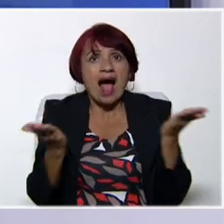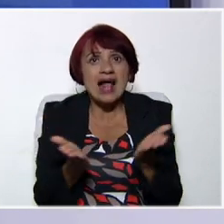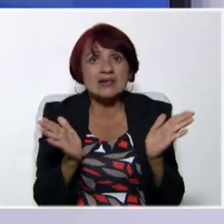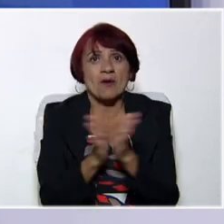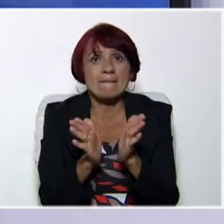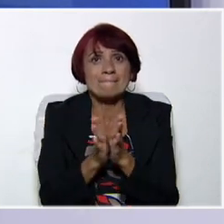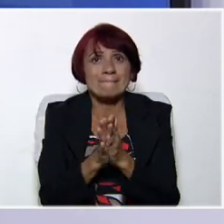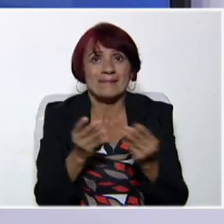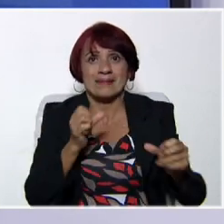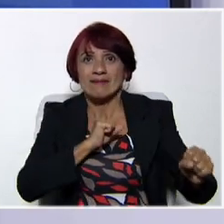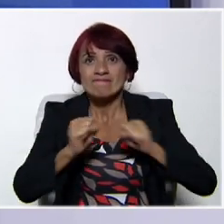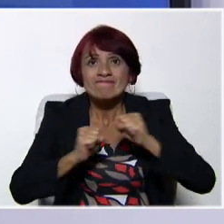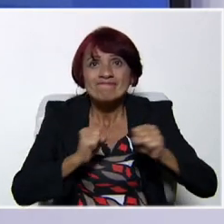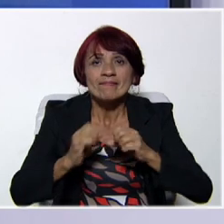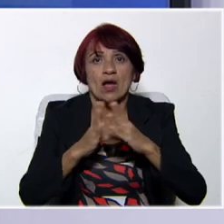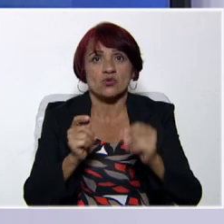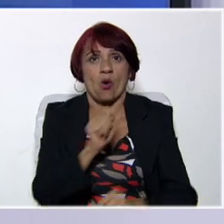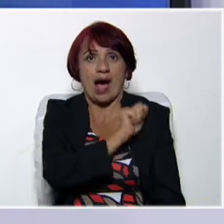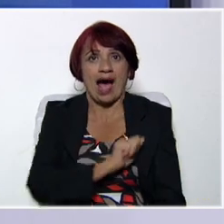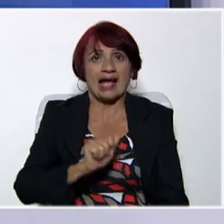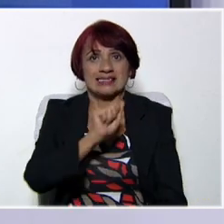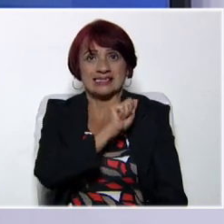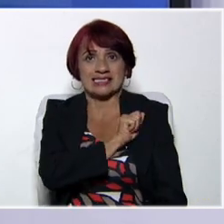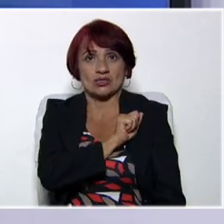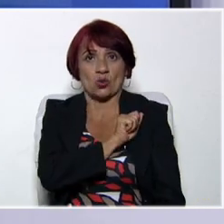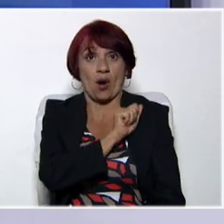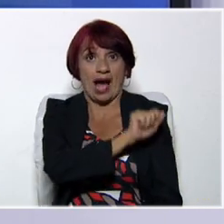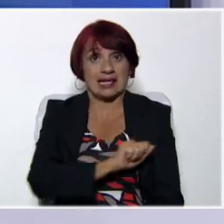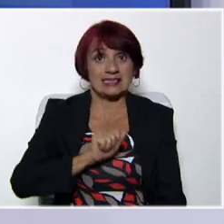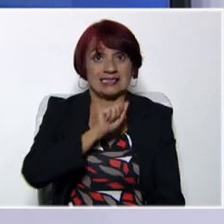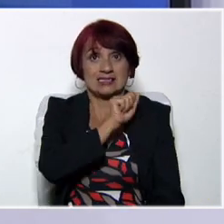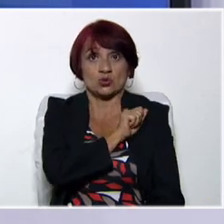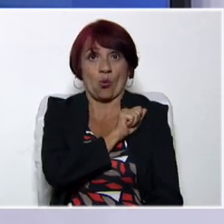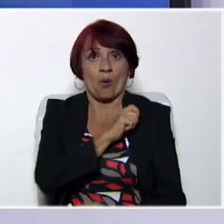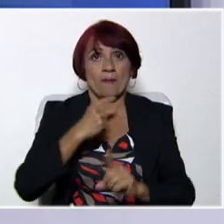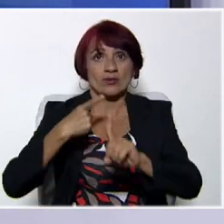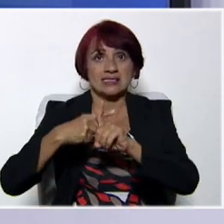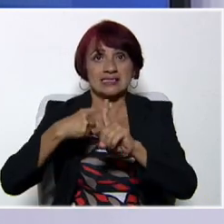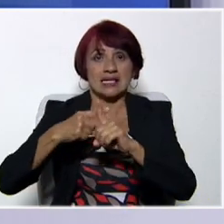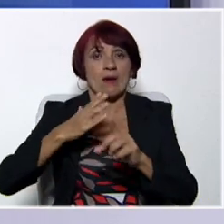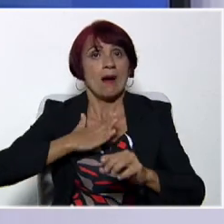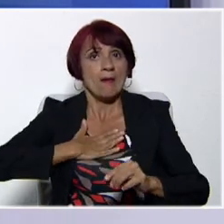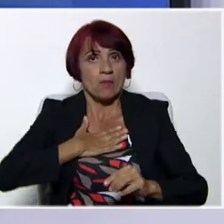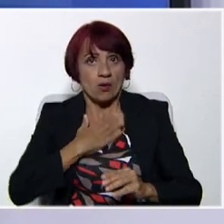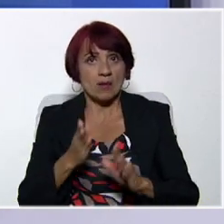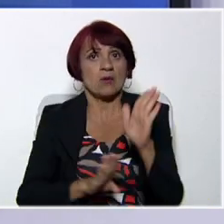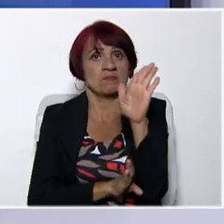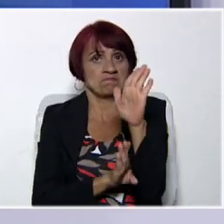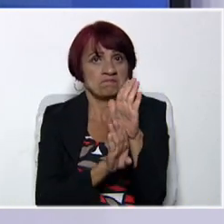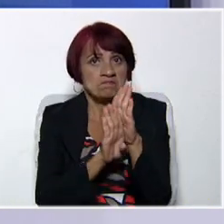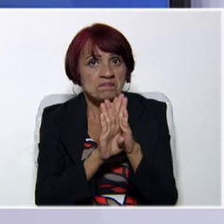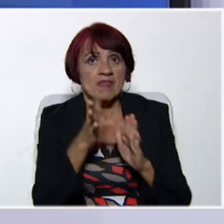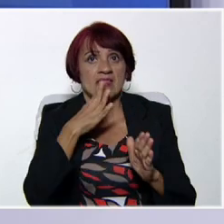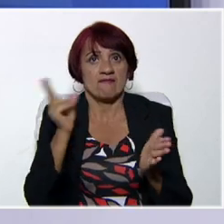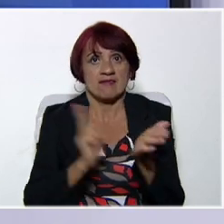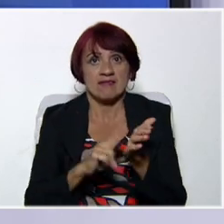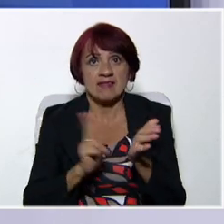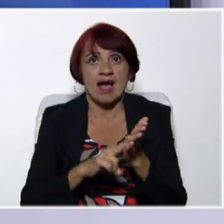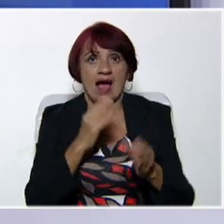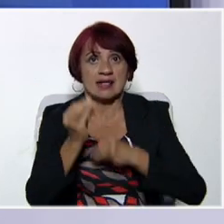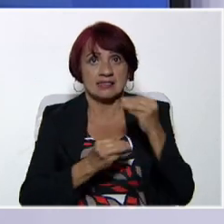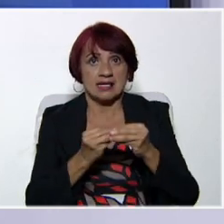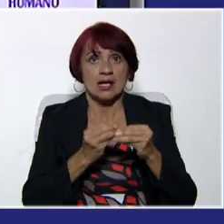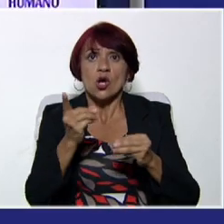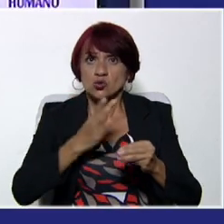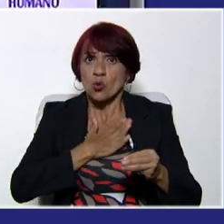fortaleza, con actitud, con C, con actitud positiva, podemos lograr aquello que nosotros queremos realizar. ¿Lo